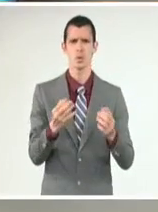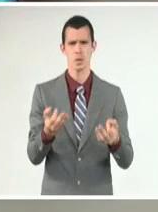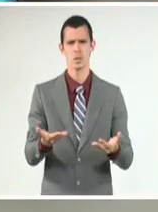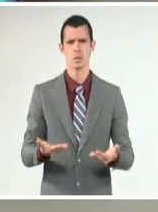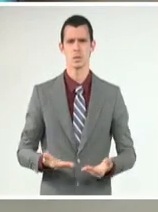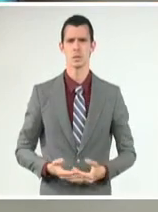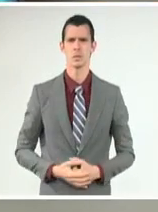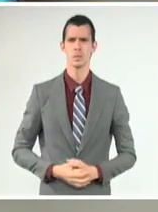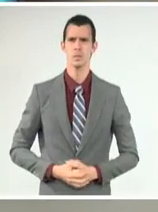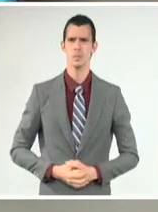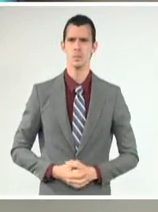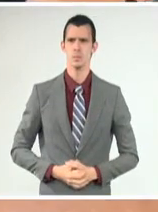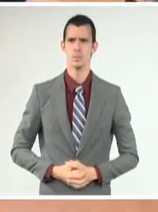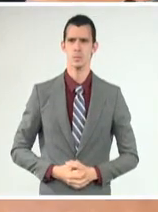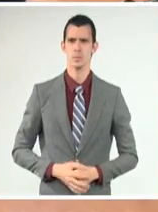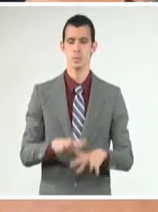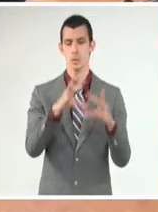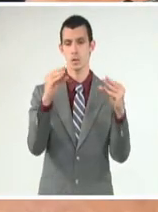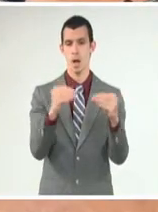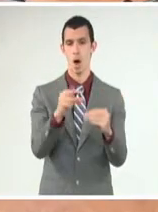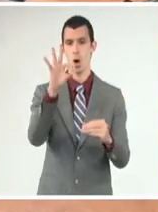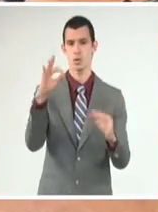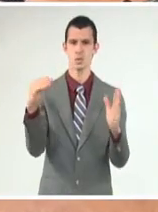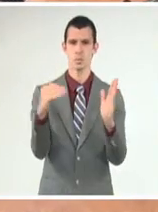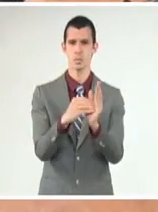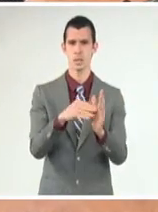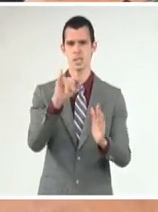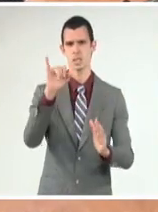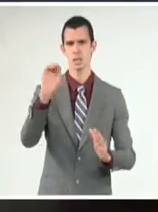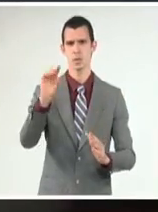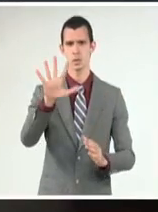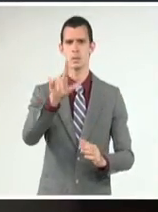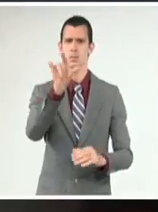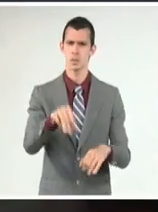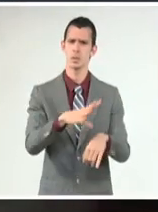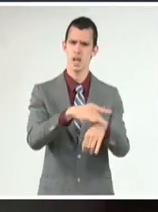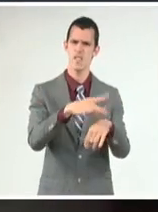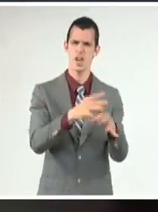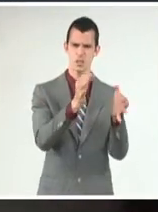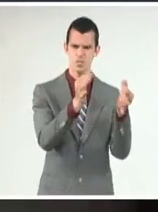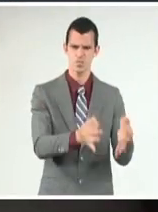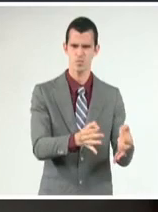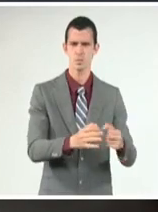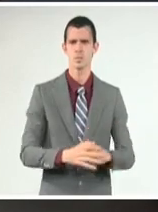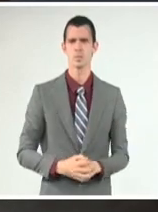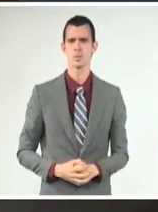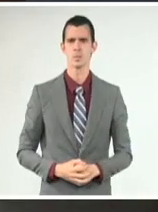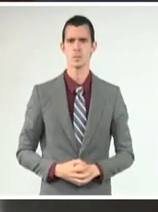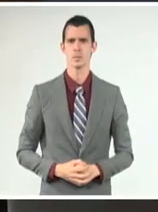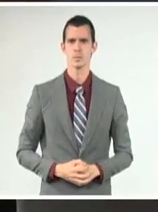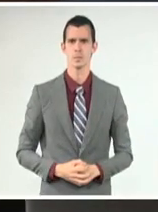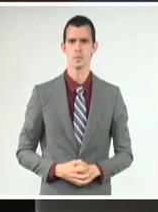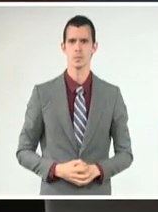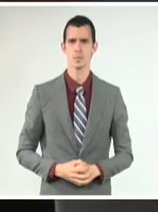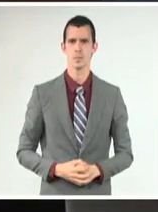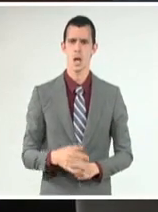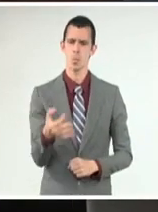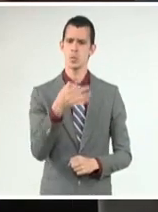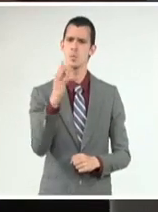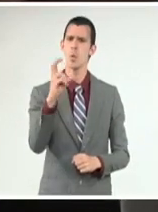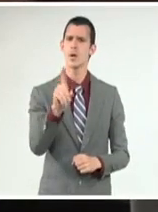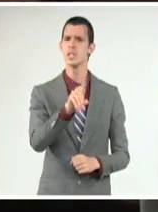Un total de 8605 positivos al SARS-CoV-2 registró el país en 159 de sus municipios,